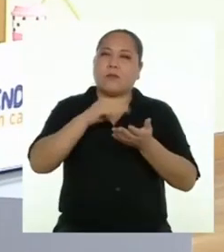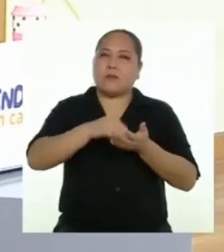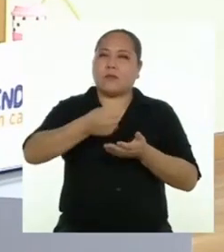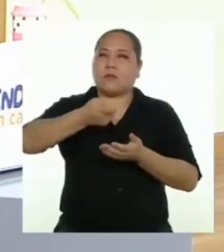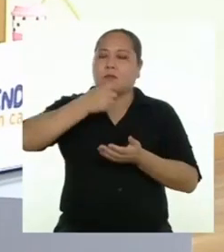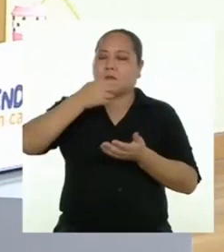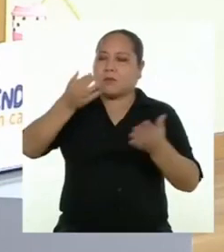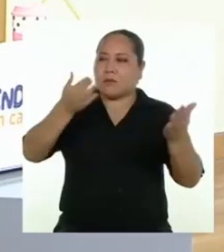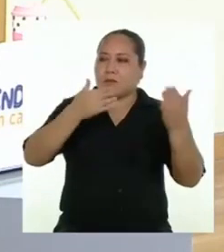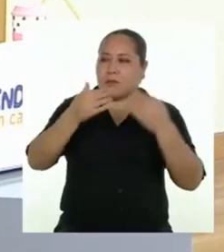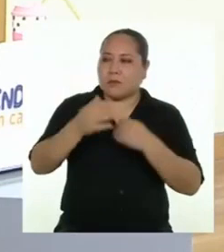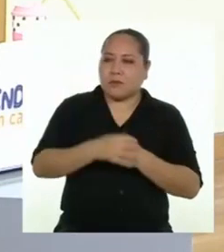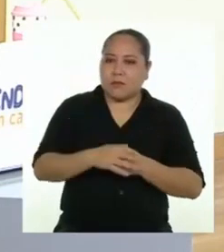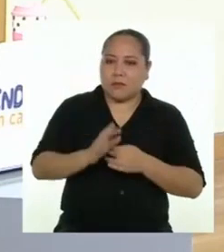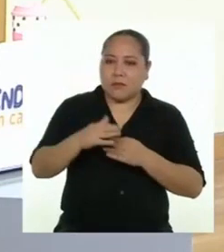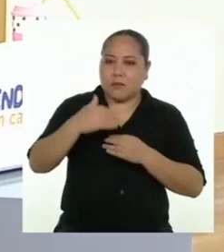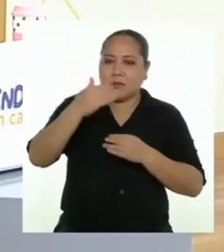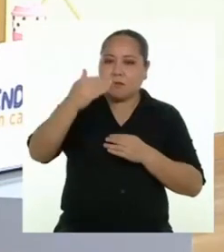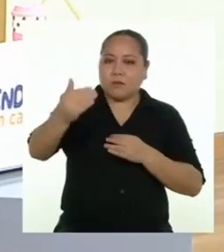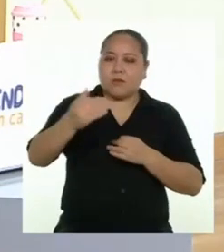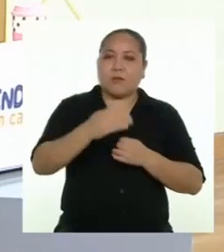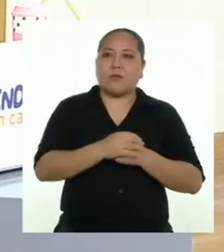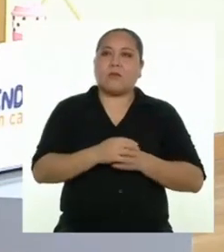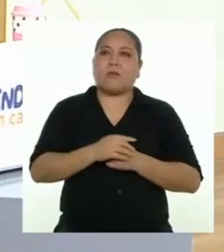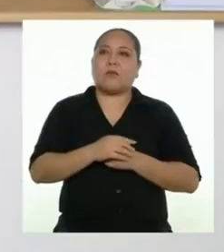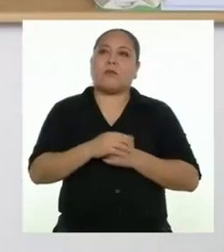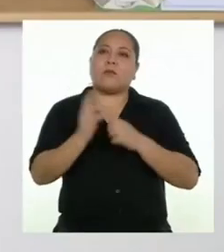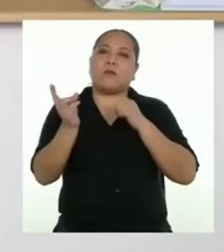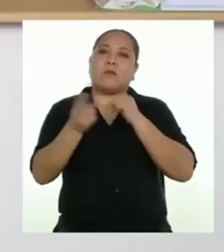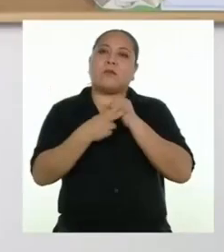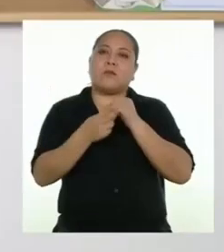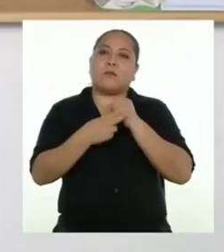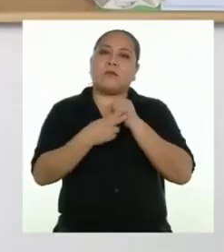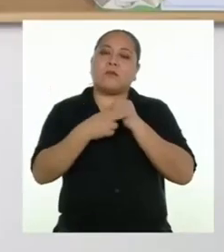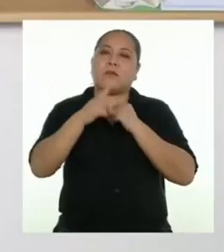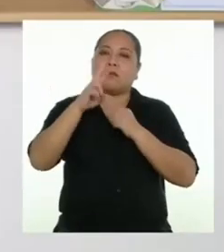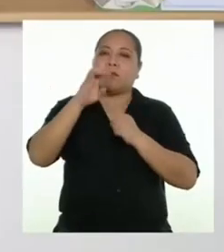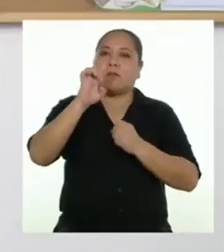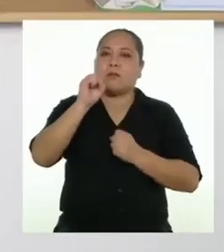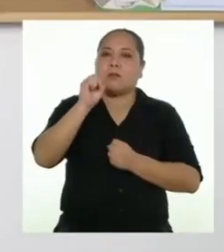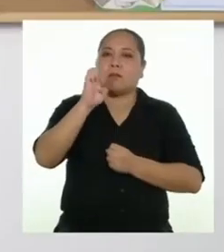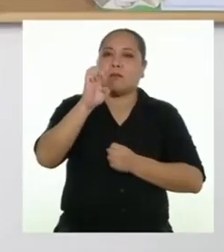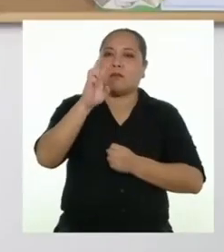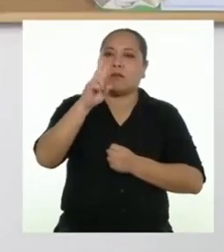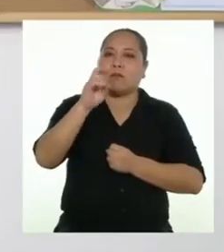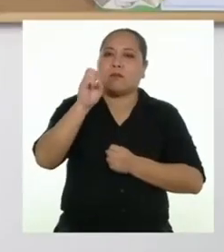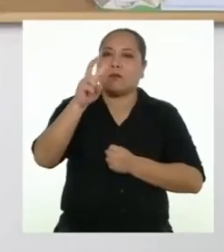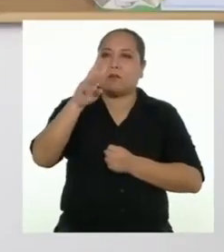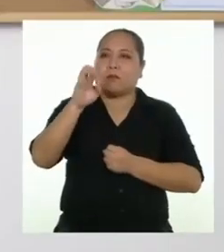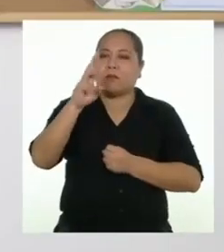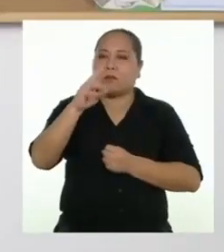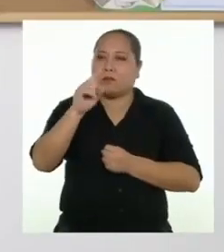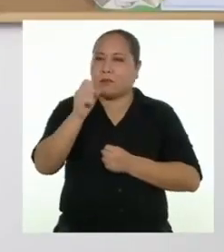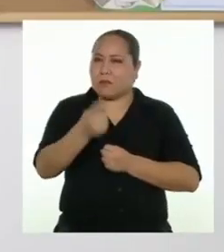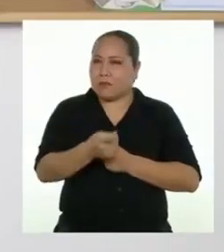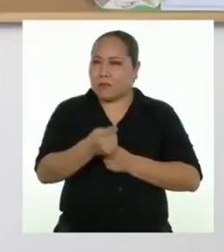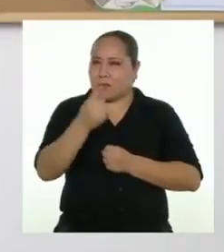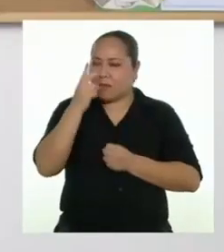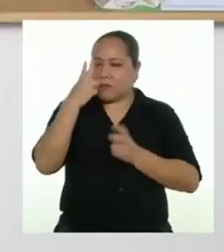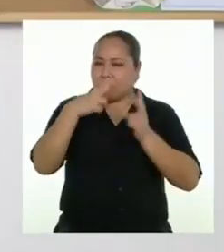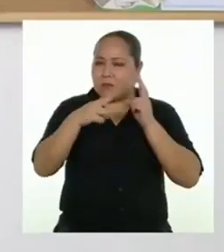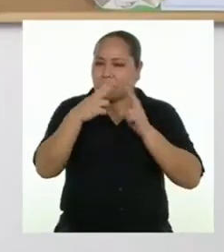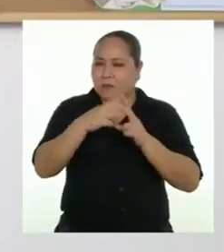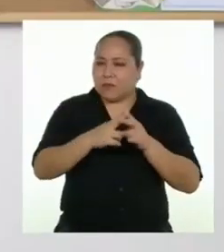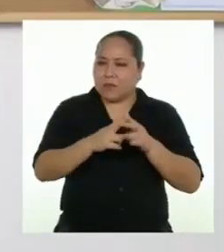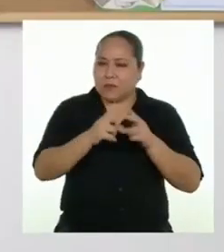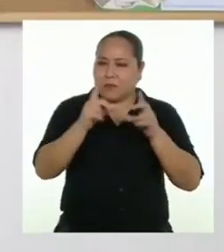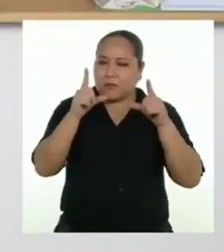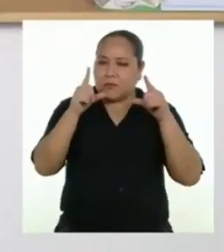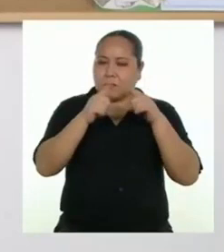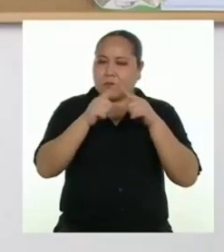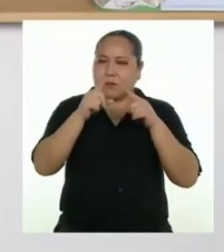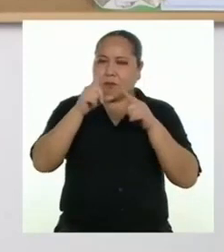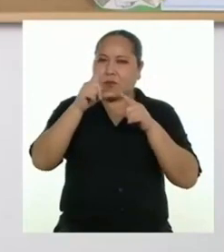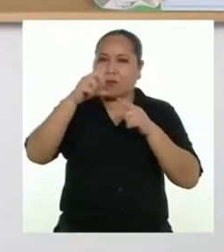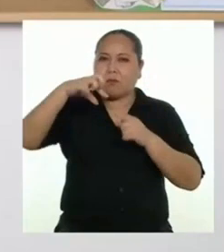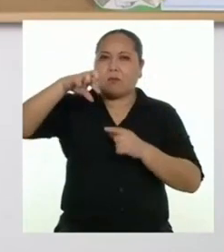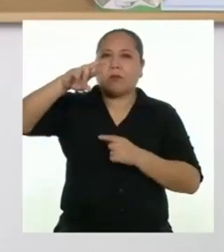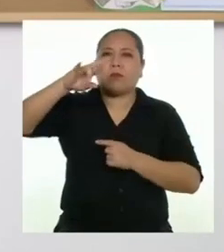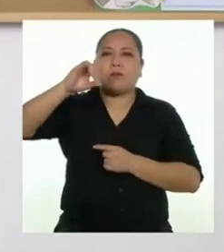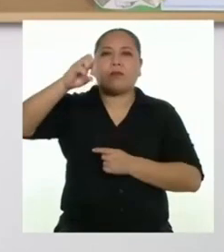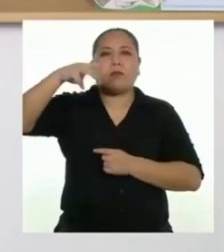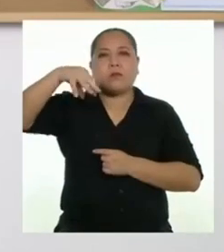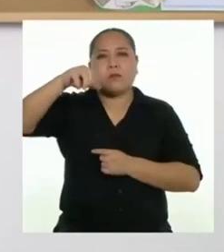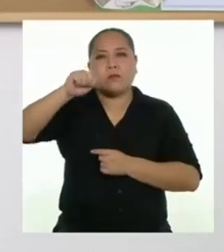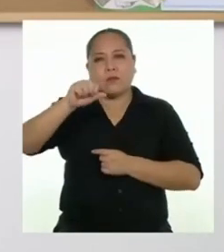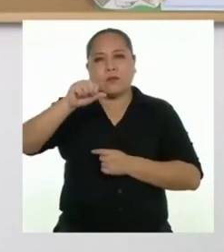Para que luego el sobrante discurra a un reservorio. ¿Podrías diseñar una zanja en forma de un prisma triangular? Porque se